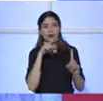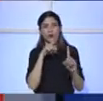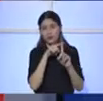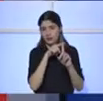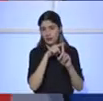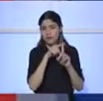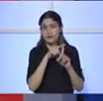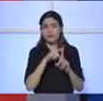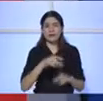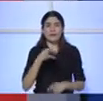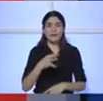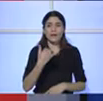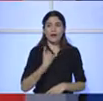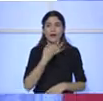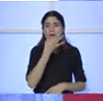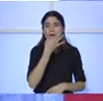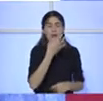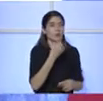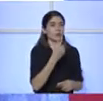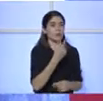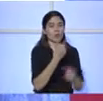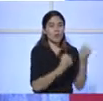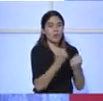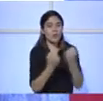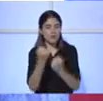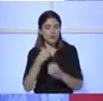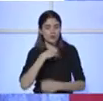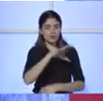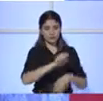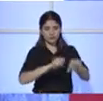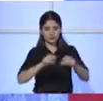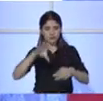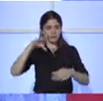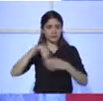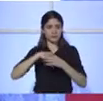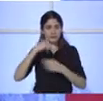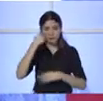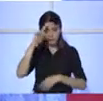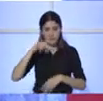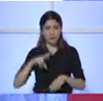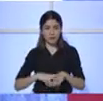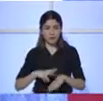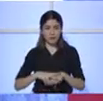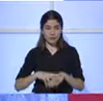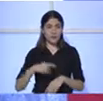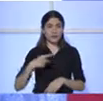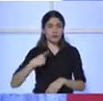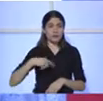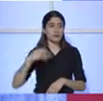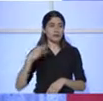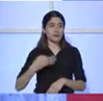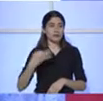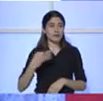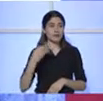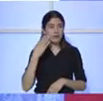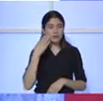son valiosos y millonarios para el Estado paraguayo. Totalmente. ¿De qué se trata este caso, por favor? Nosotros hoy, yo tengo que ir a hacer el anuncio, no voy a dar